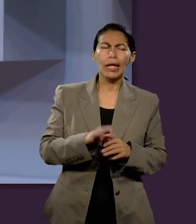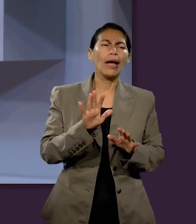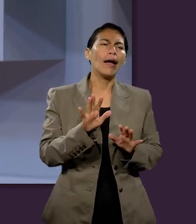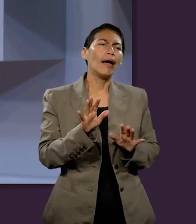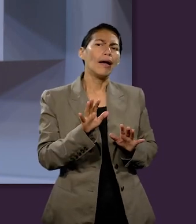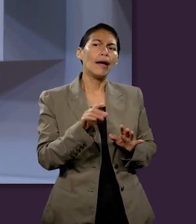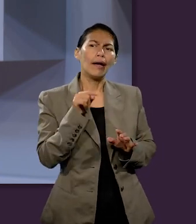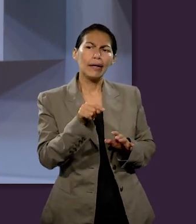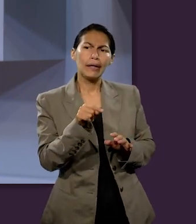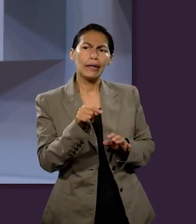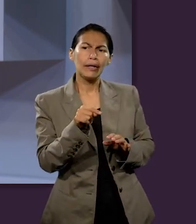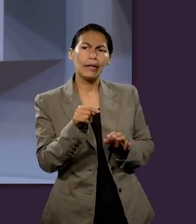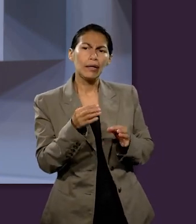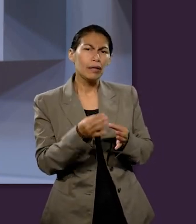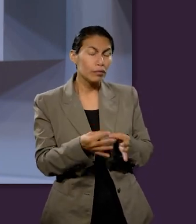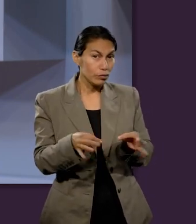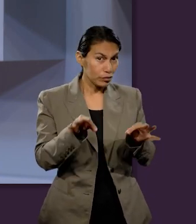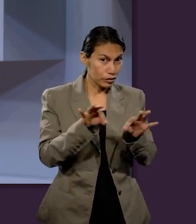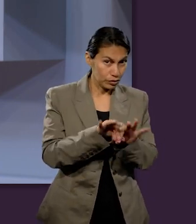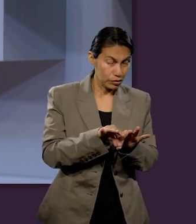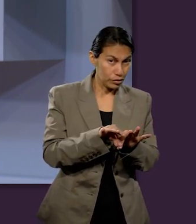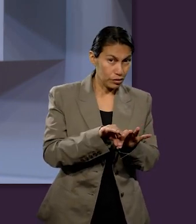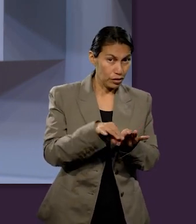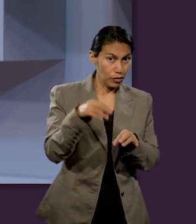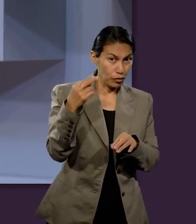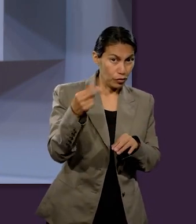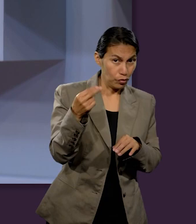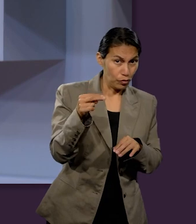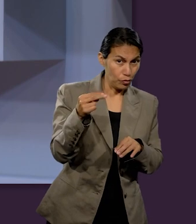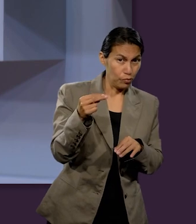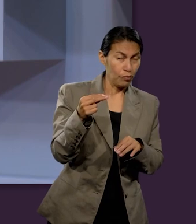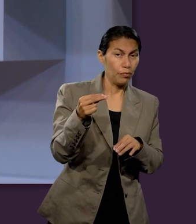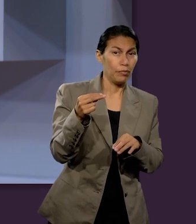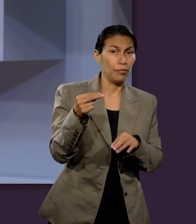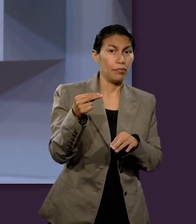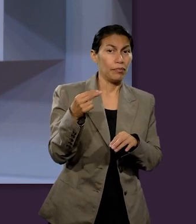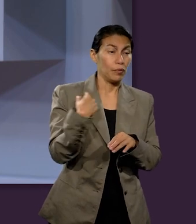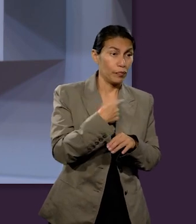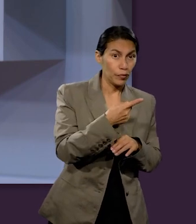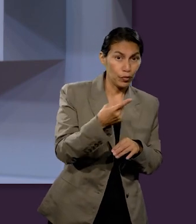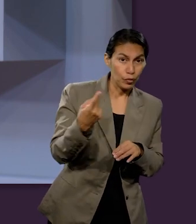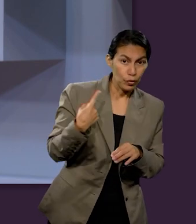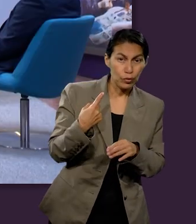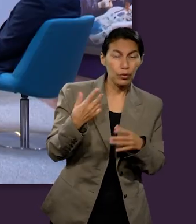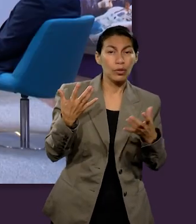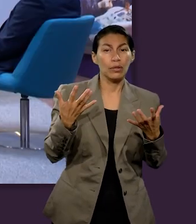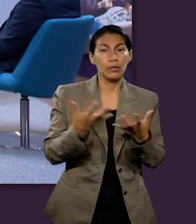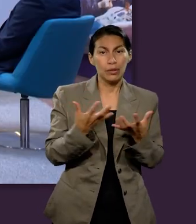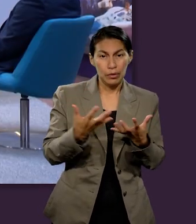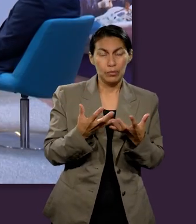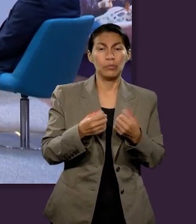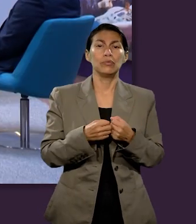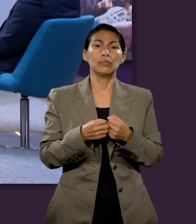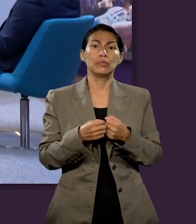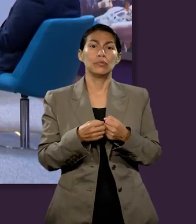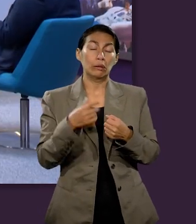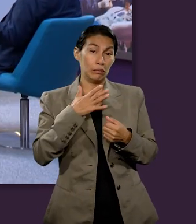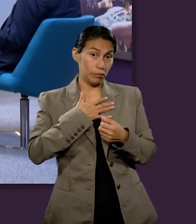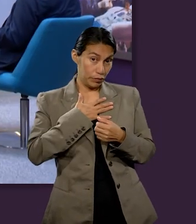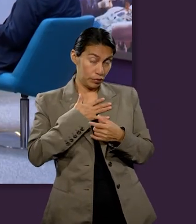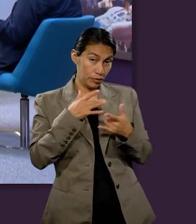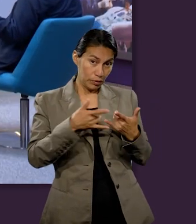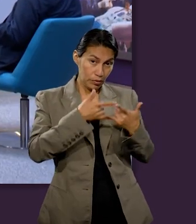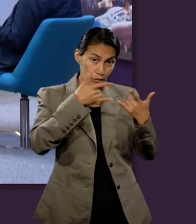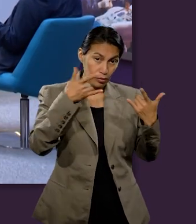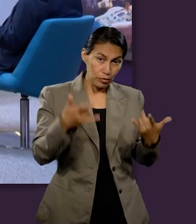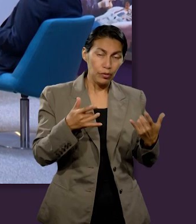que tendremos un nuevo nombre. ¿Qué han escuchado al respecto? ¿Qué creen que signifique esto? Pues básicamente